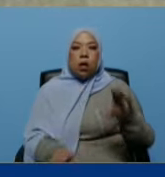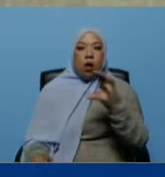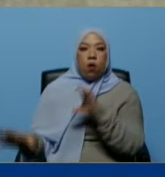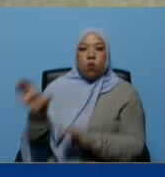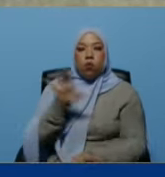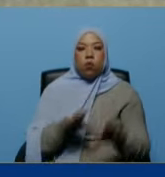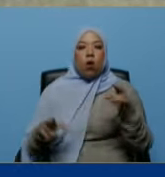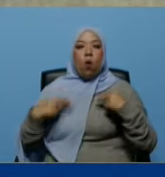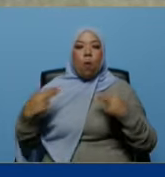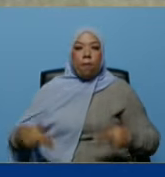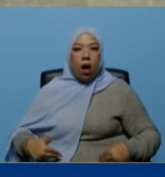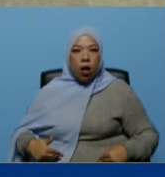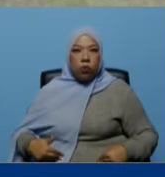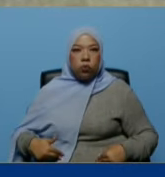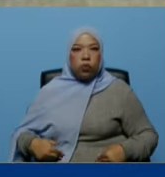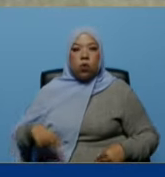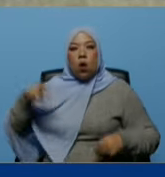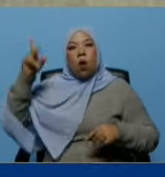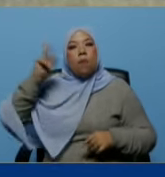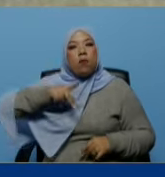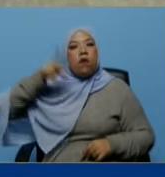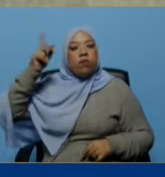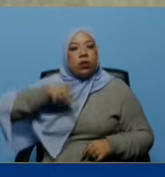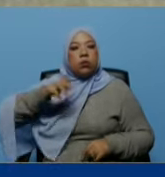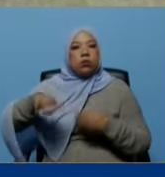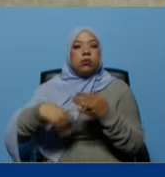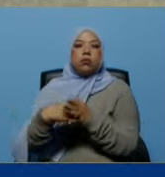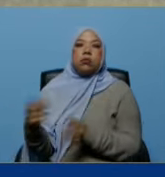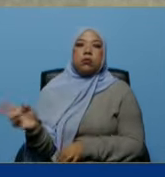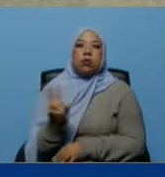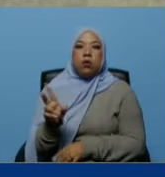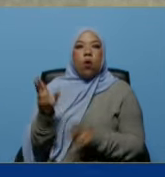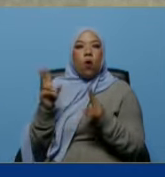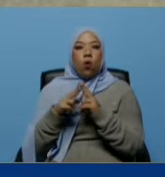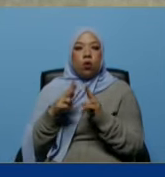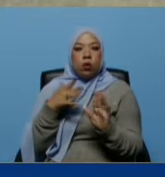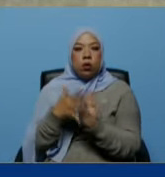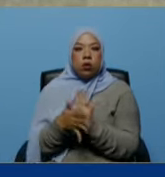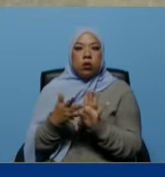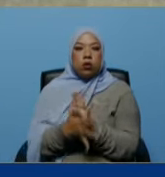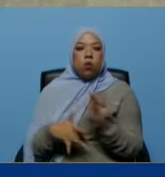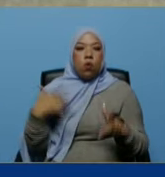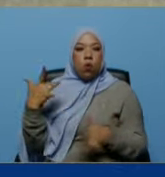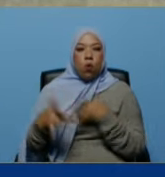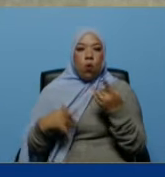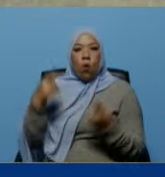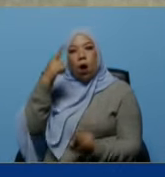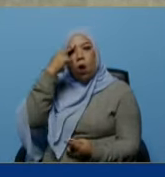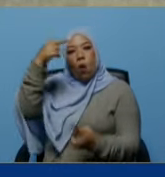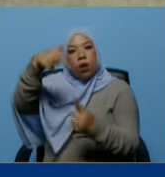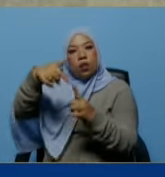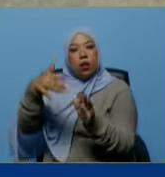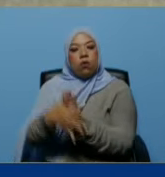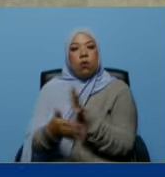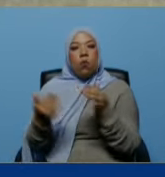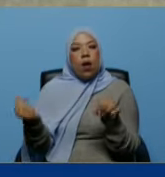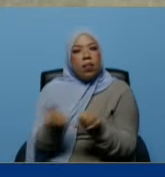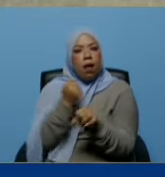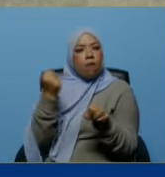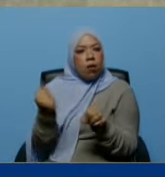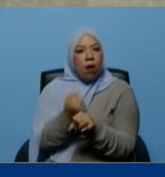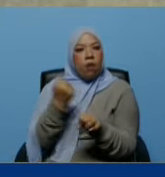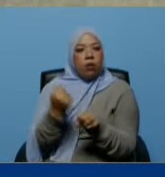humanista y profesional que Venezuela haya conocido es el gran objetivo estamos trabajando